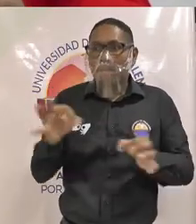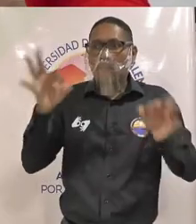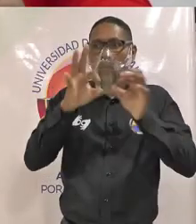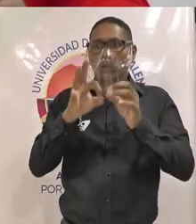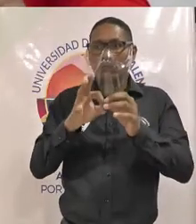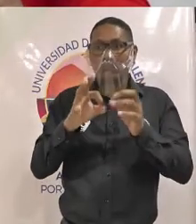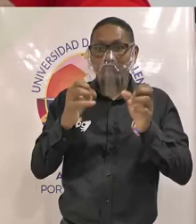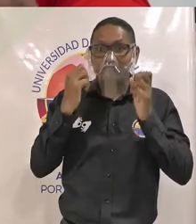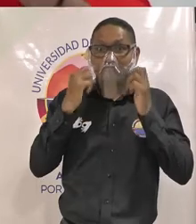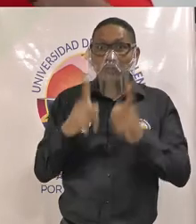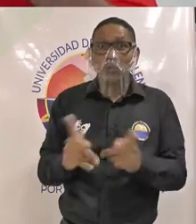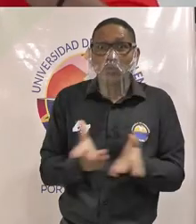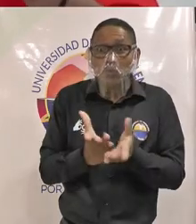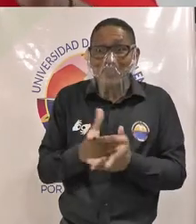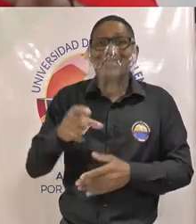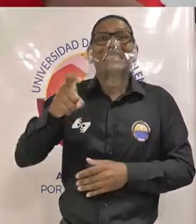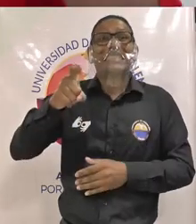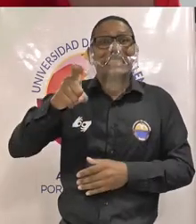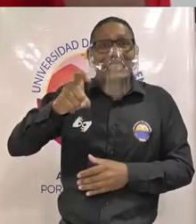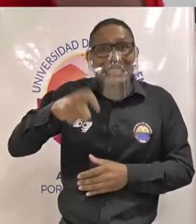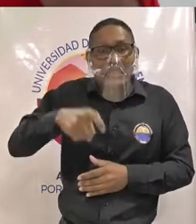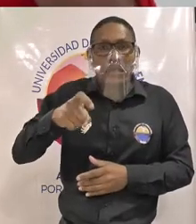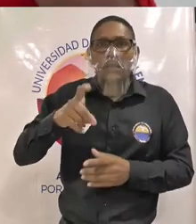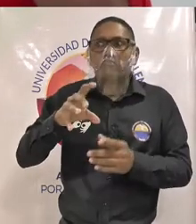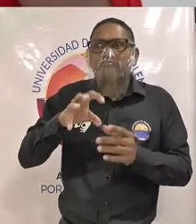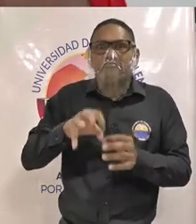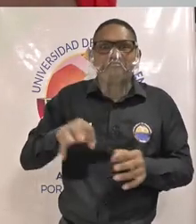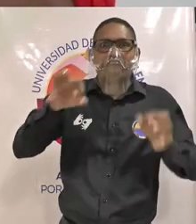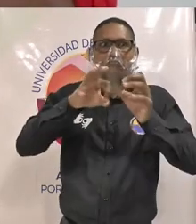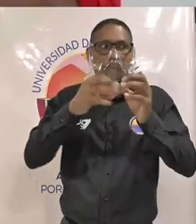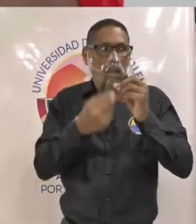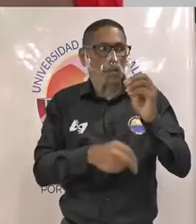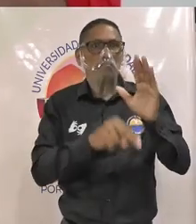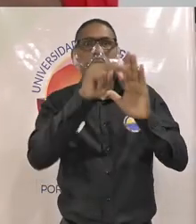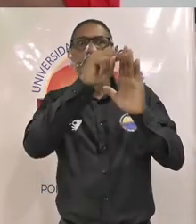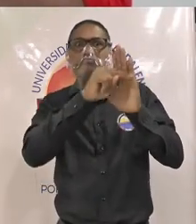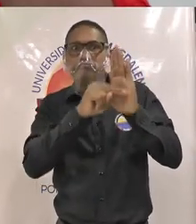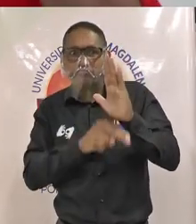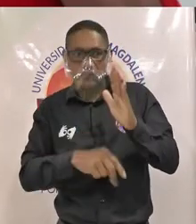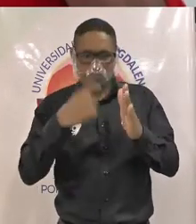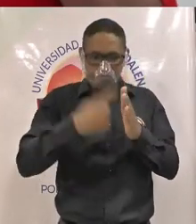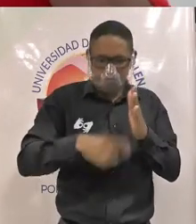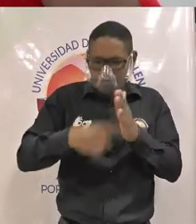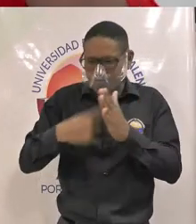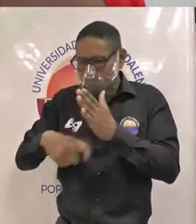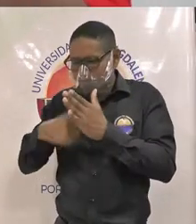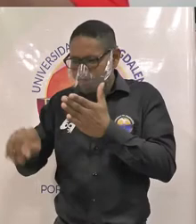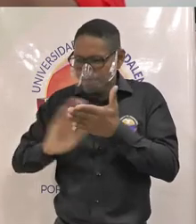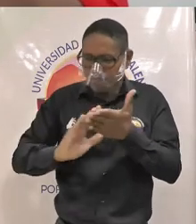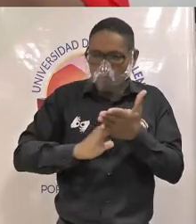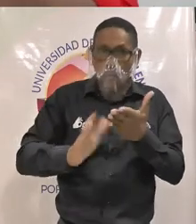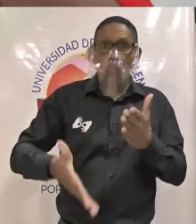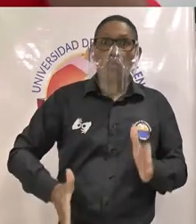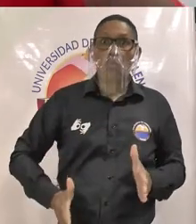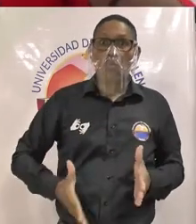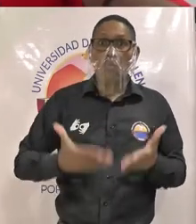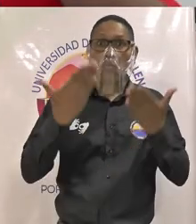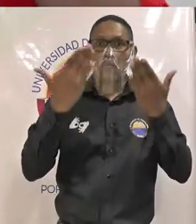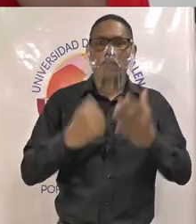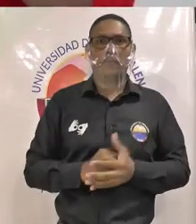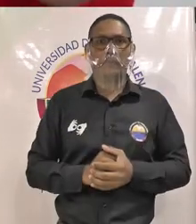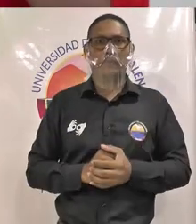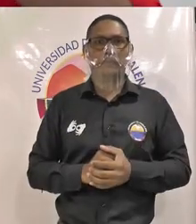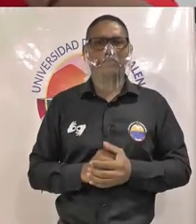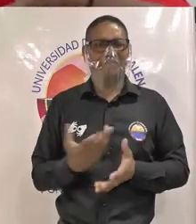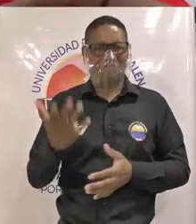cuerpo estudiantil que es reformar el reglamento estudiantil en este caso actualizarlo que pasa